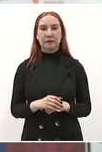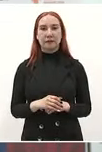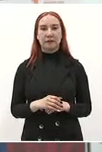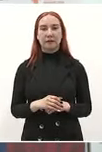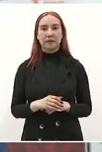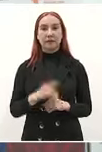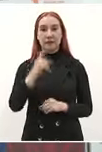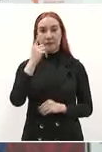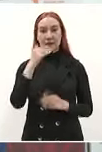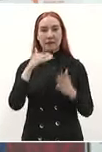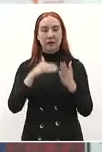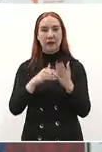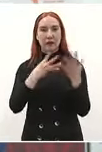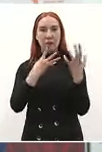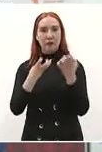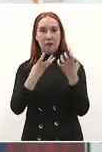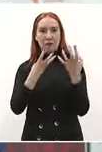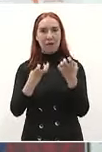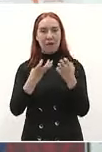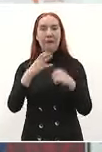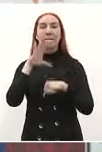1 mil 900 más